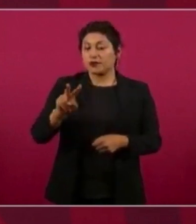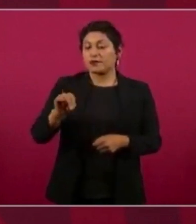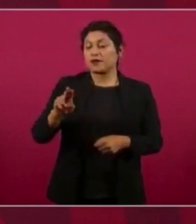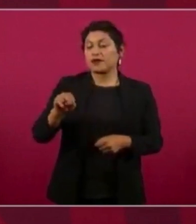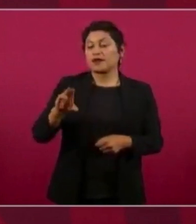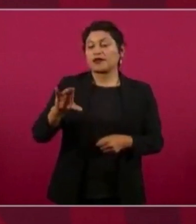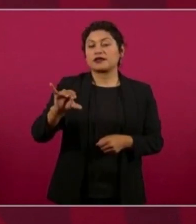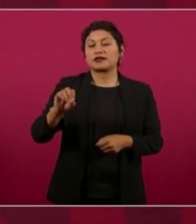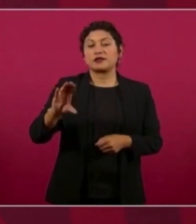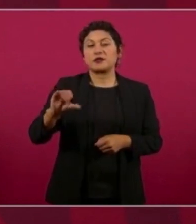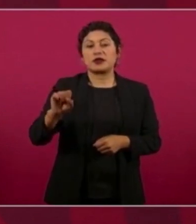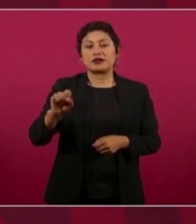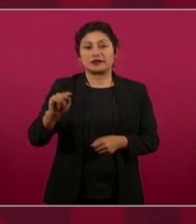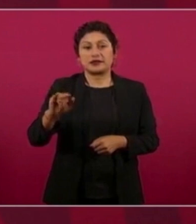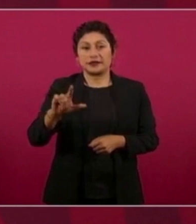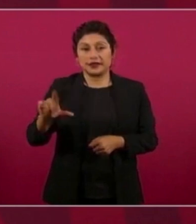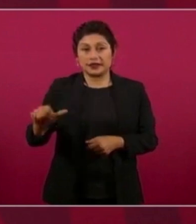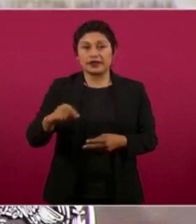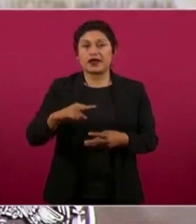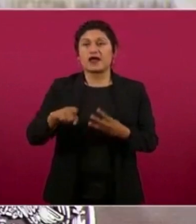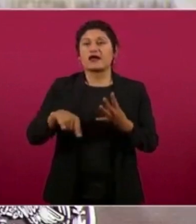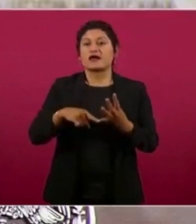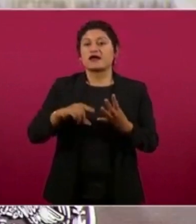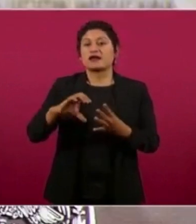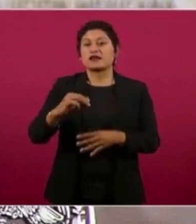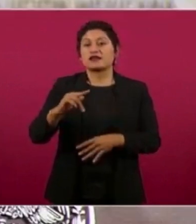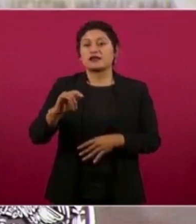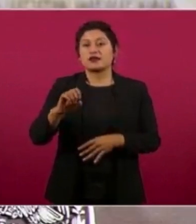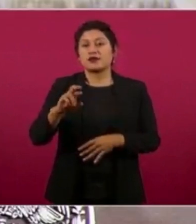Castilla y Chito Ríos.